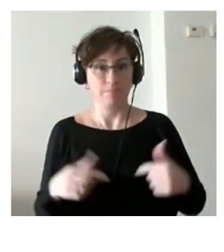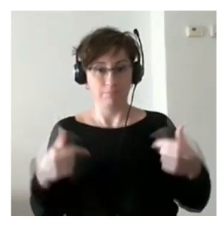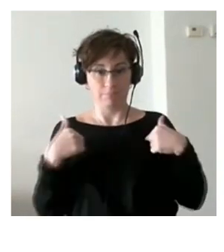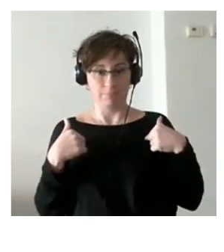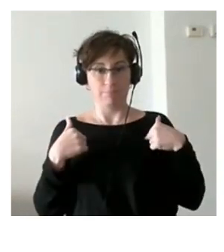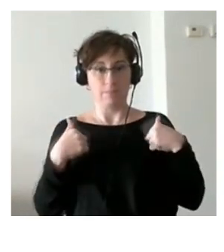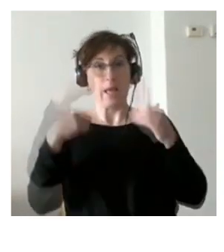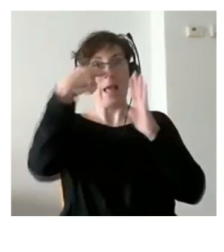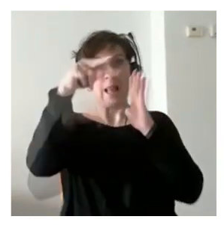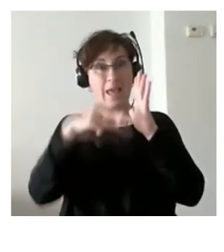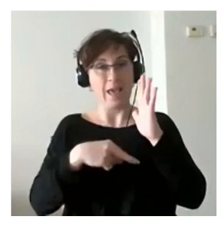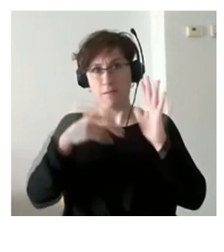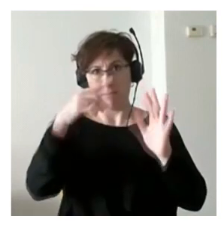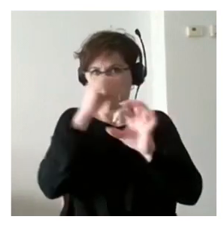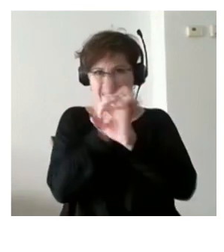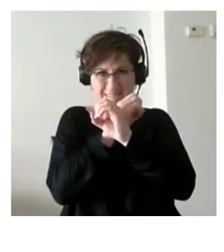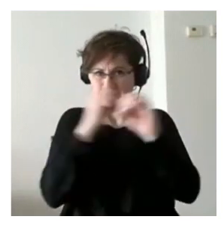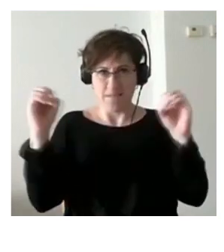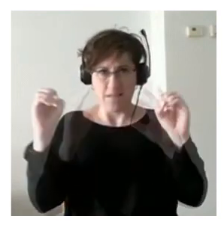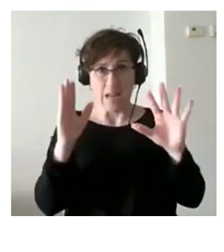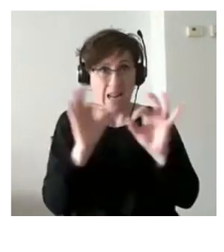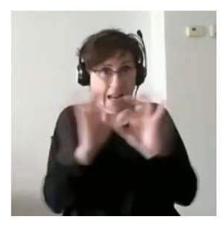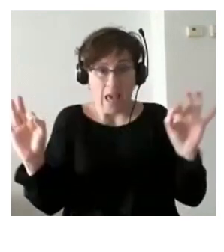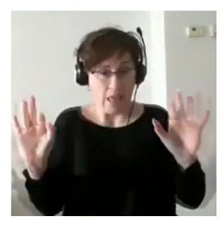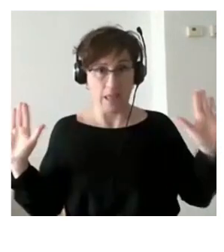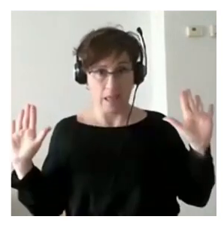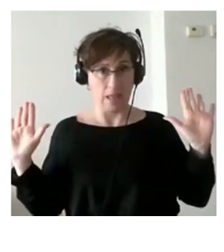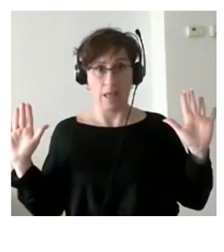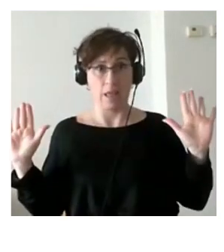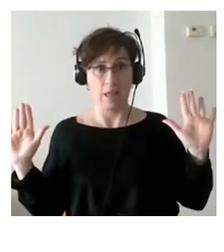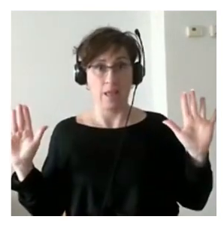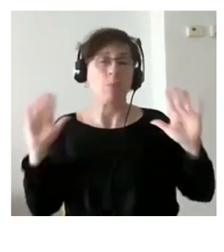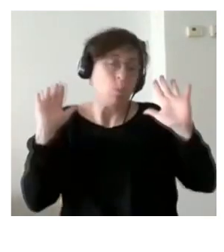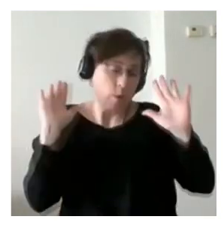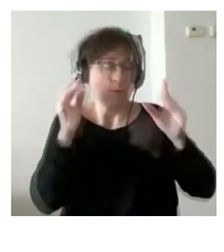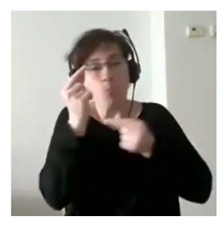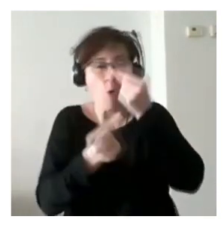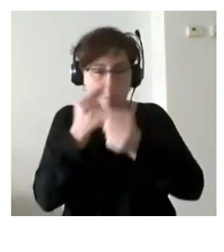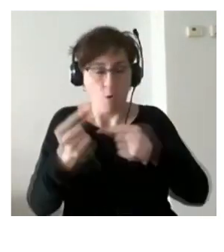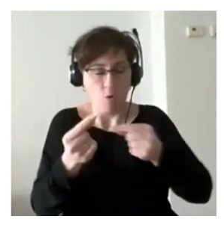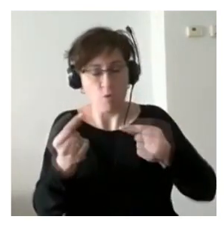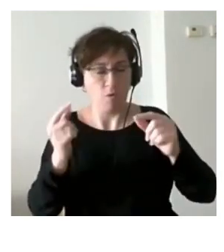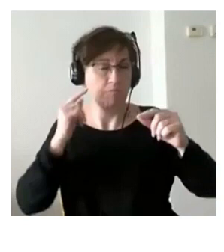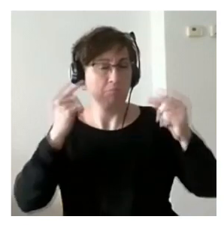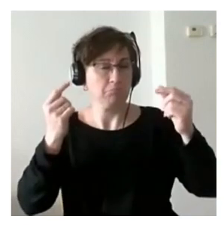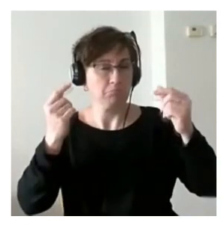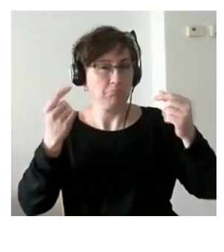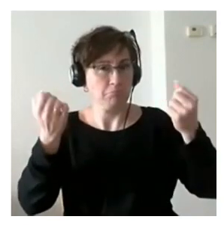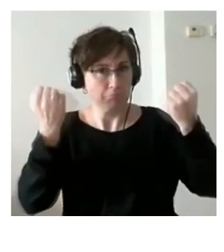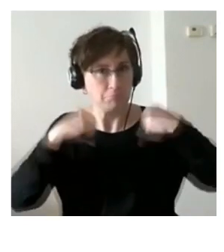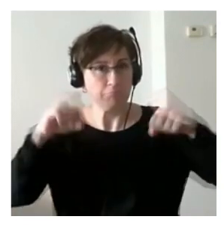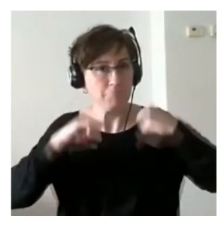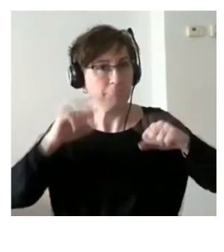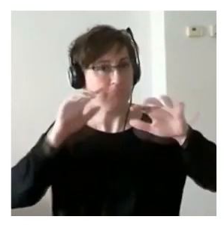leer sin nada porque la verdad que no sé pero bueno eso es cuestión de poner eso el día a día pues